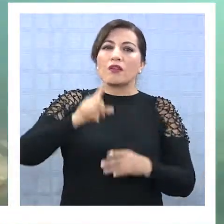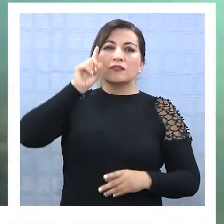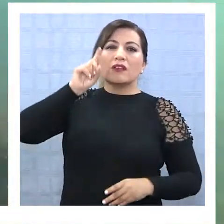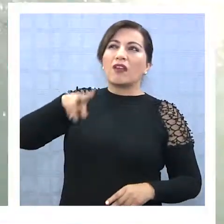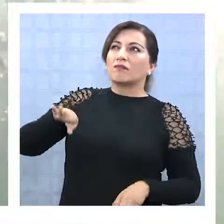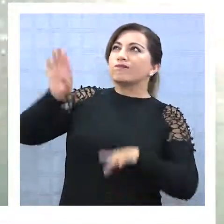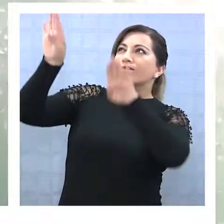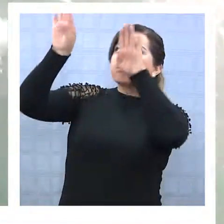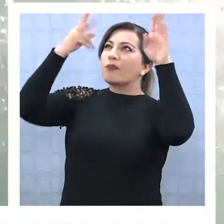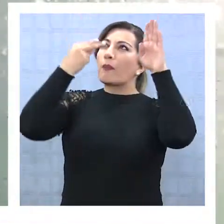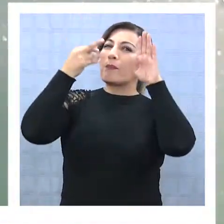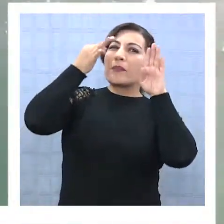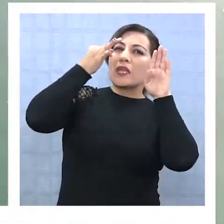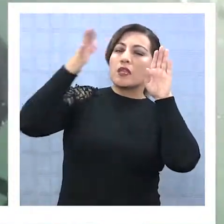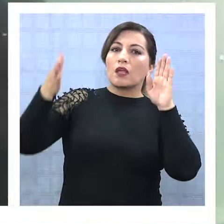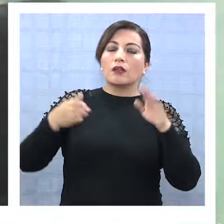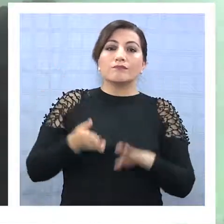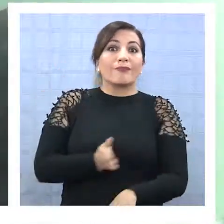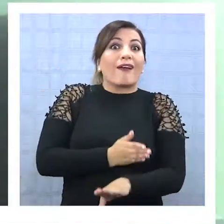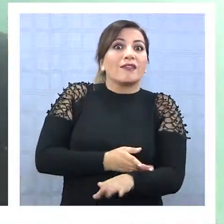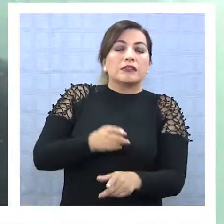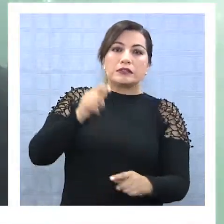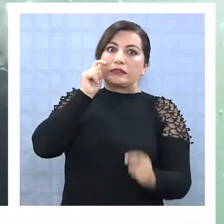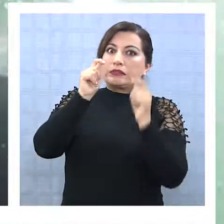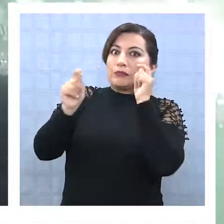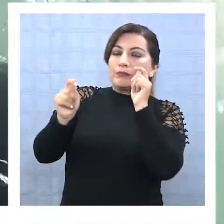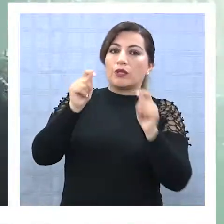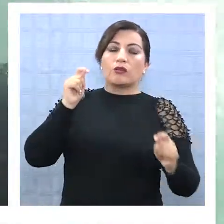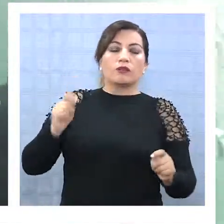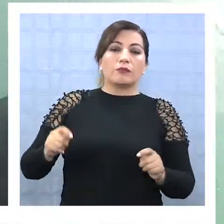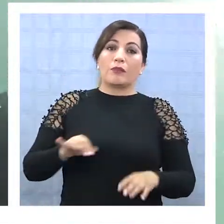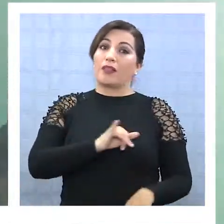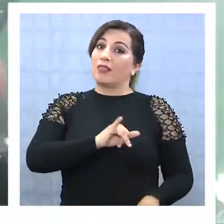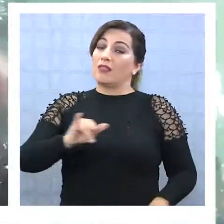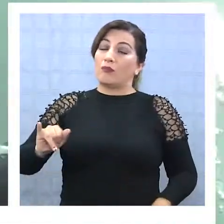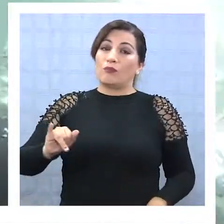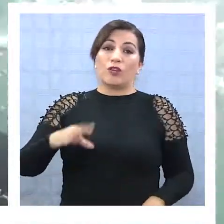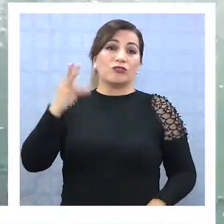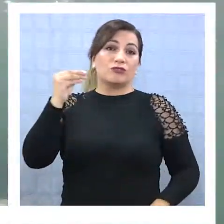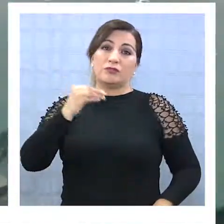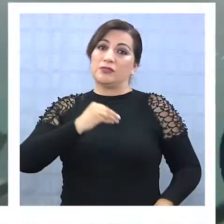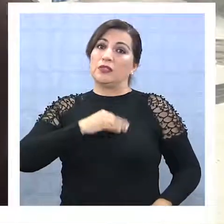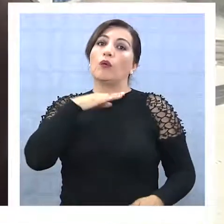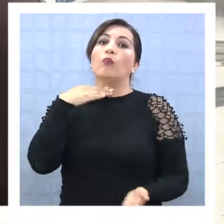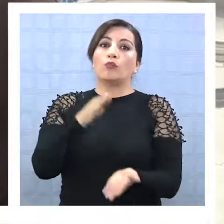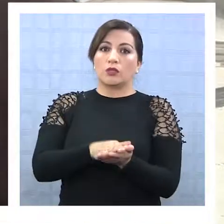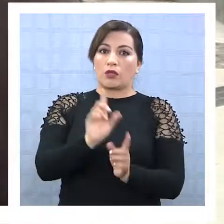del tiempo como precaución para evitar estas pérdidas irreparables.